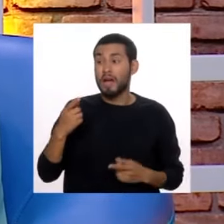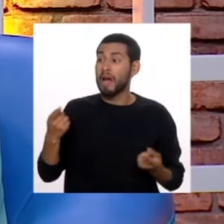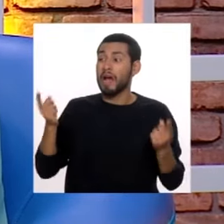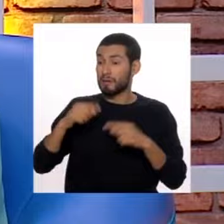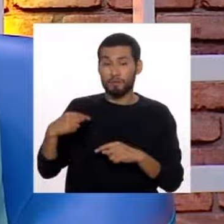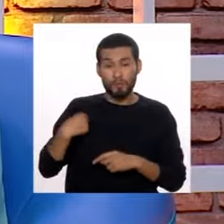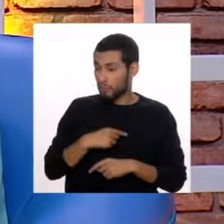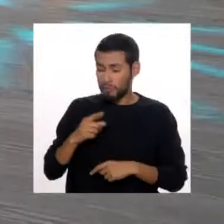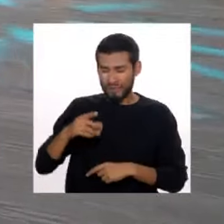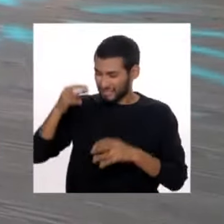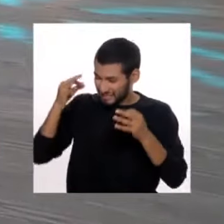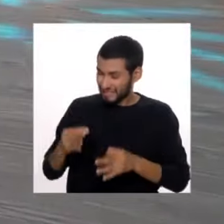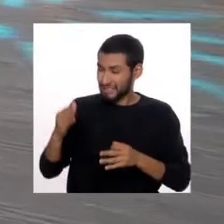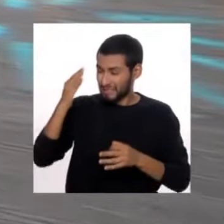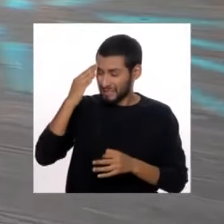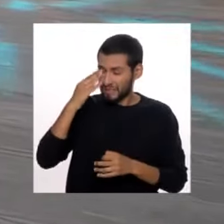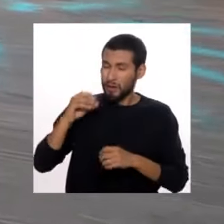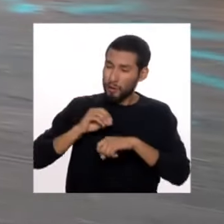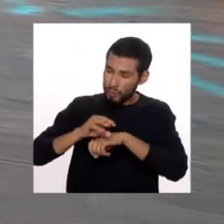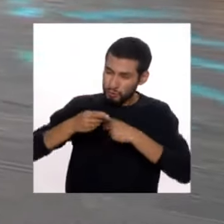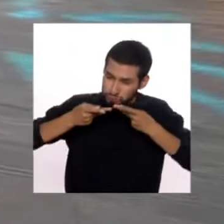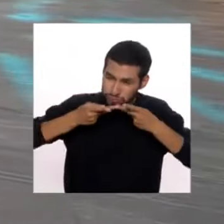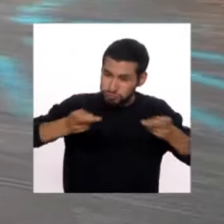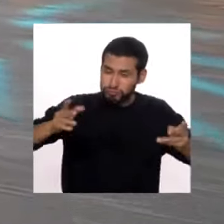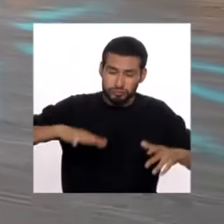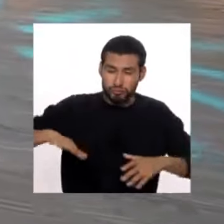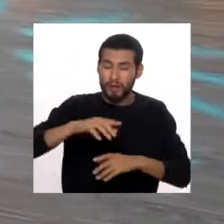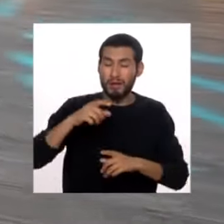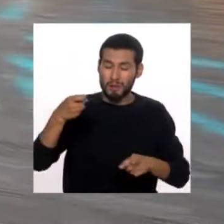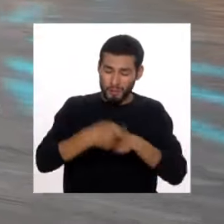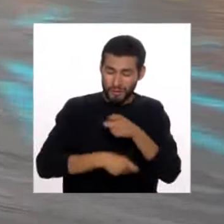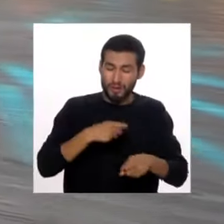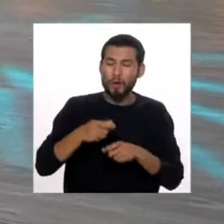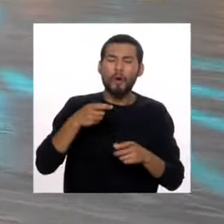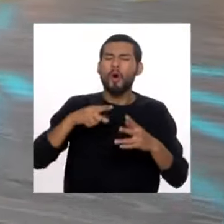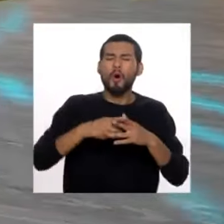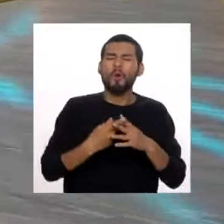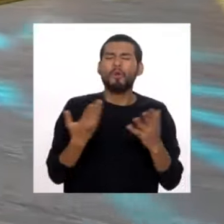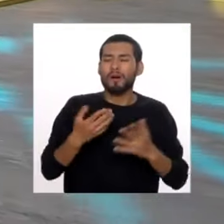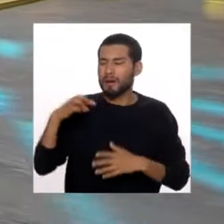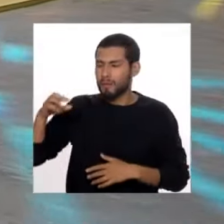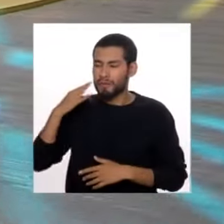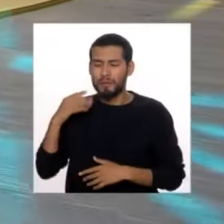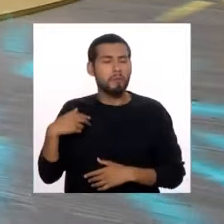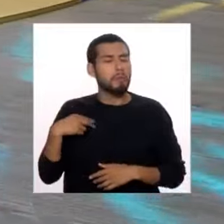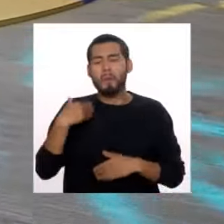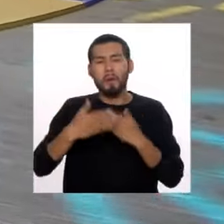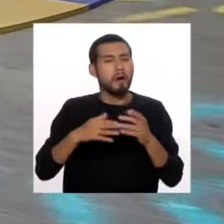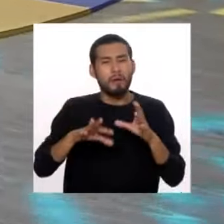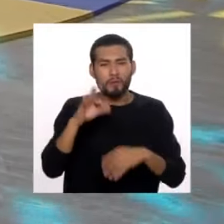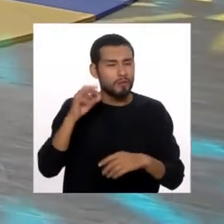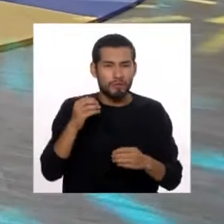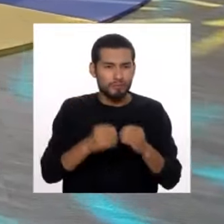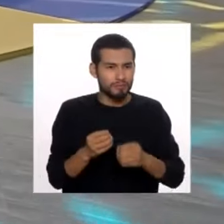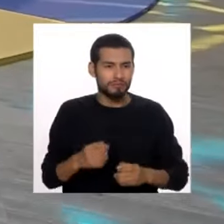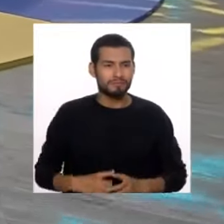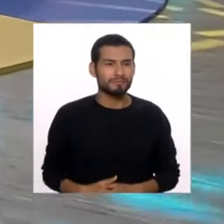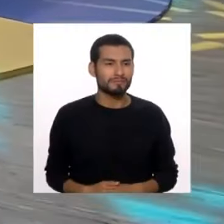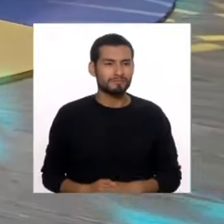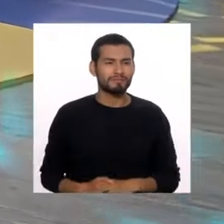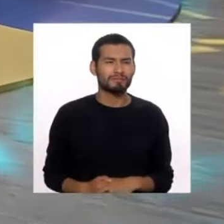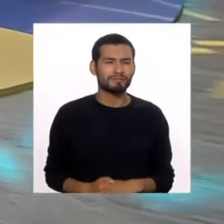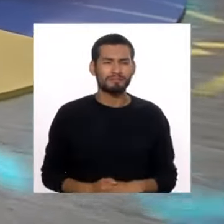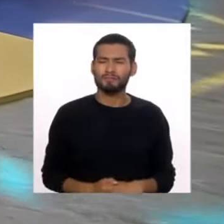concienticemos que la problemática del bullying son los padres realmente, no vamos a encontrar una solución. Ahora, Pavel,